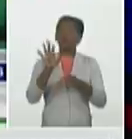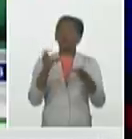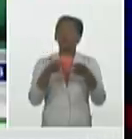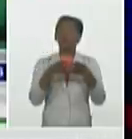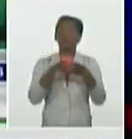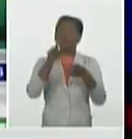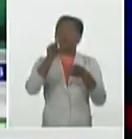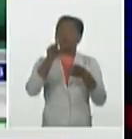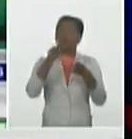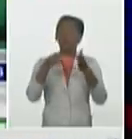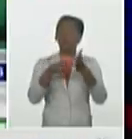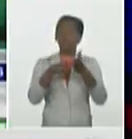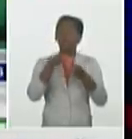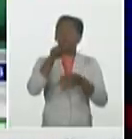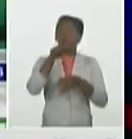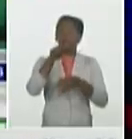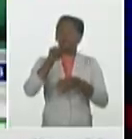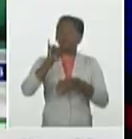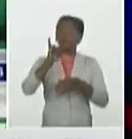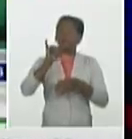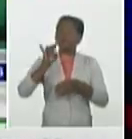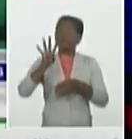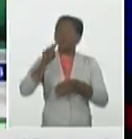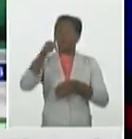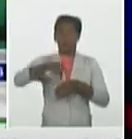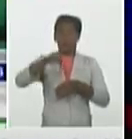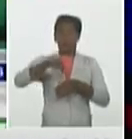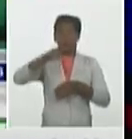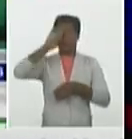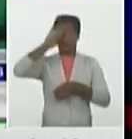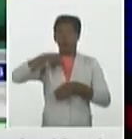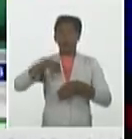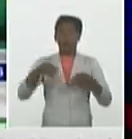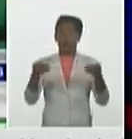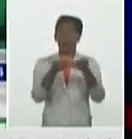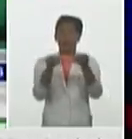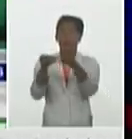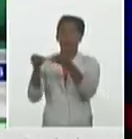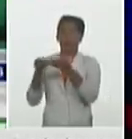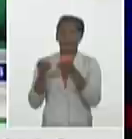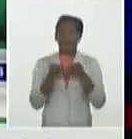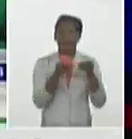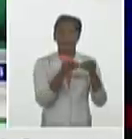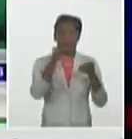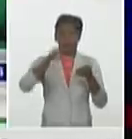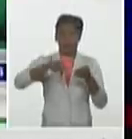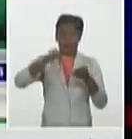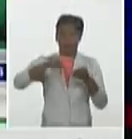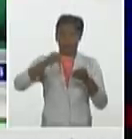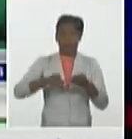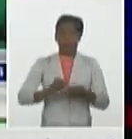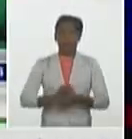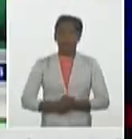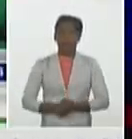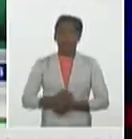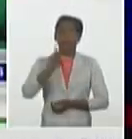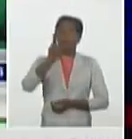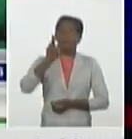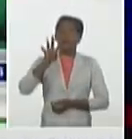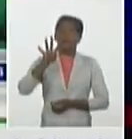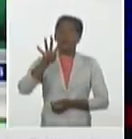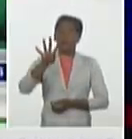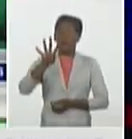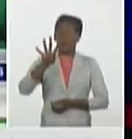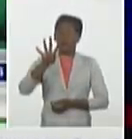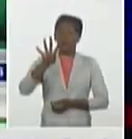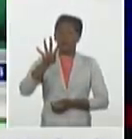consecuencias de la transmisión autóctona de la COVID-19 en nuestro país. 24 de los diagnosticados